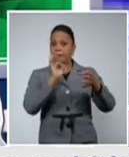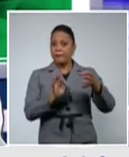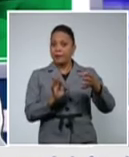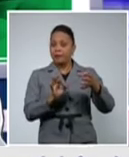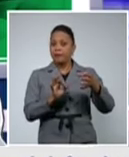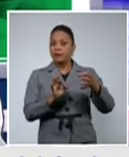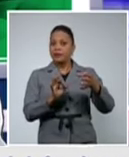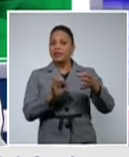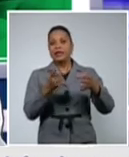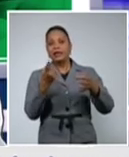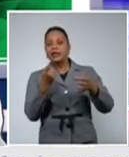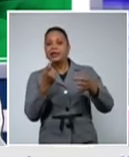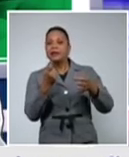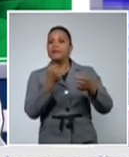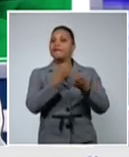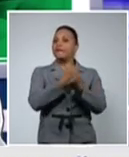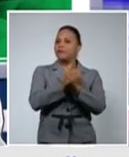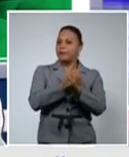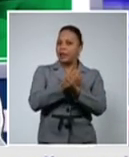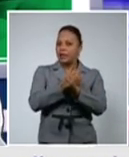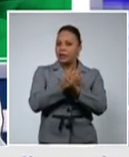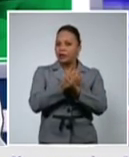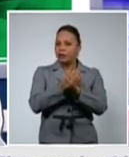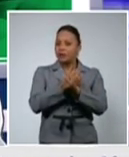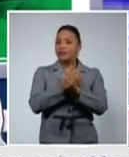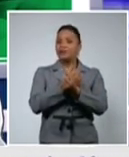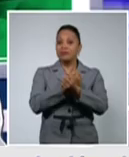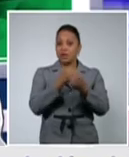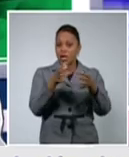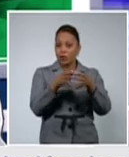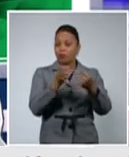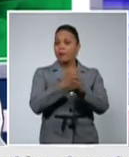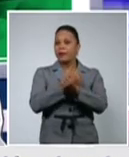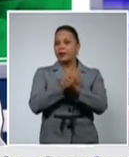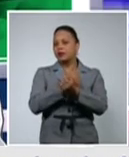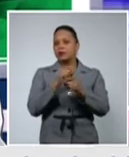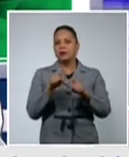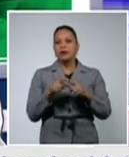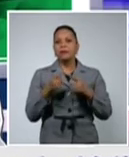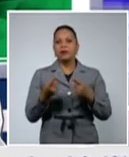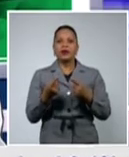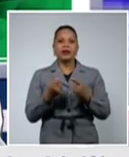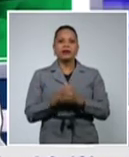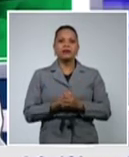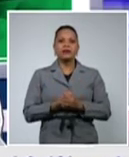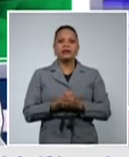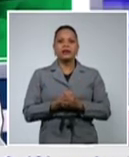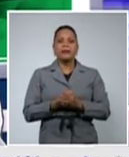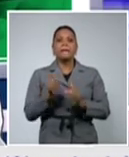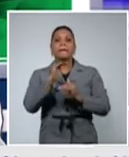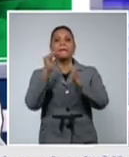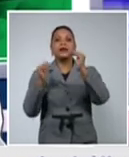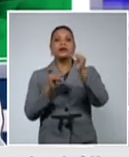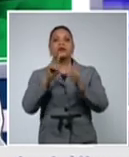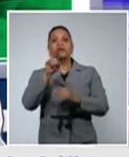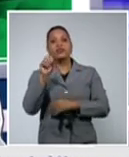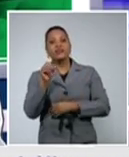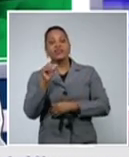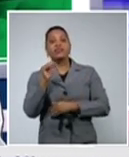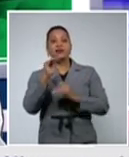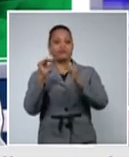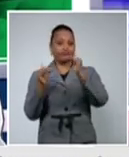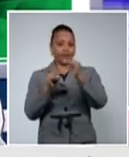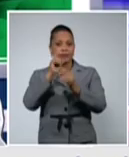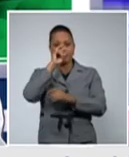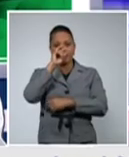hay dos grupos de población muy vulnerable son los de menores de 20 y menos y sobre